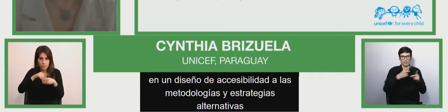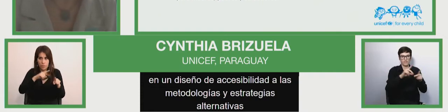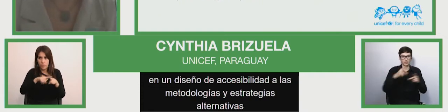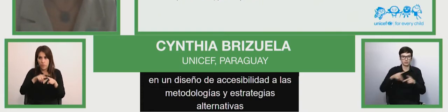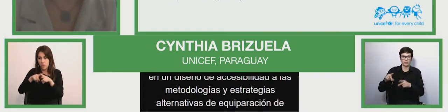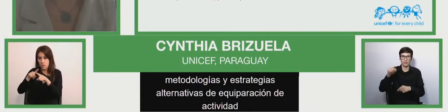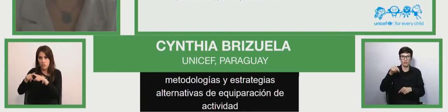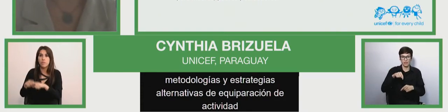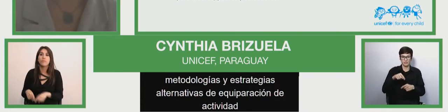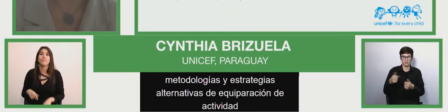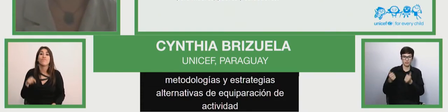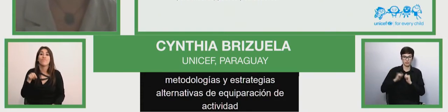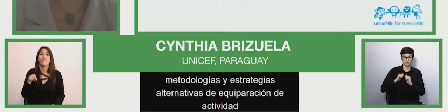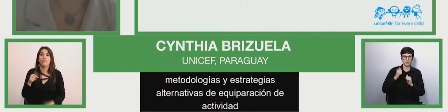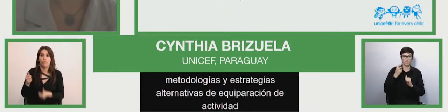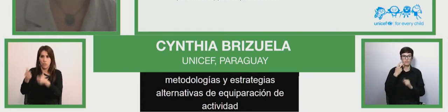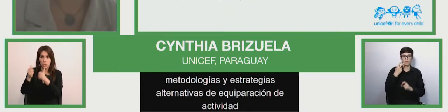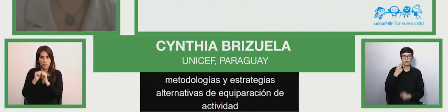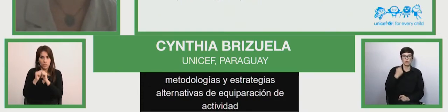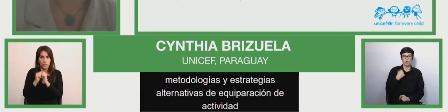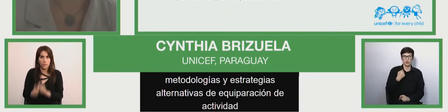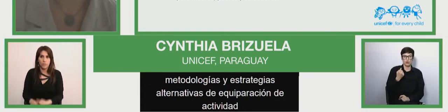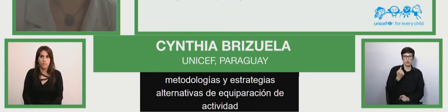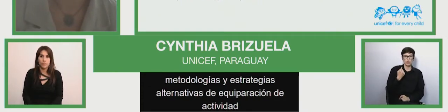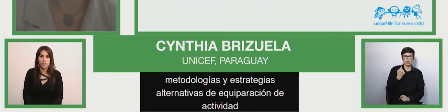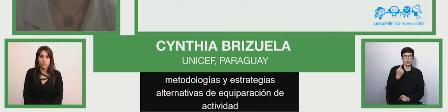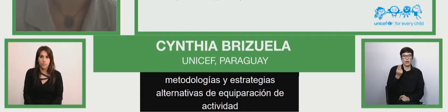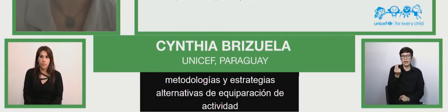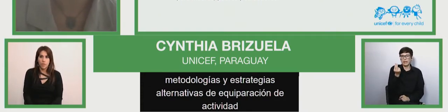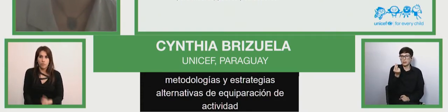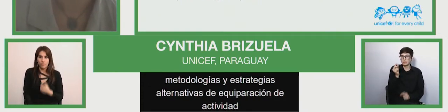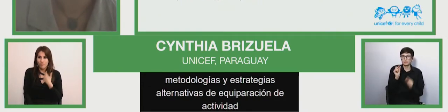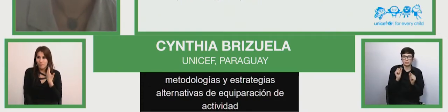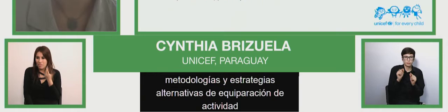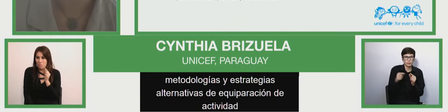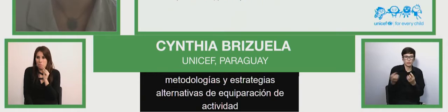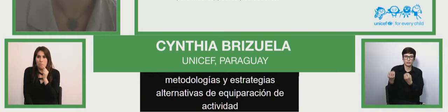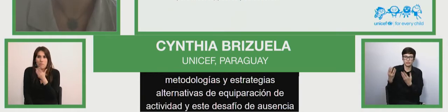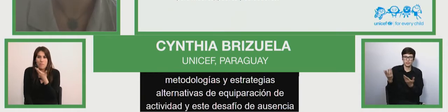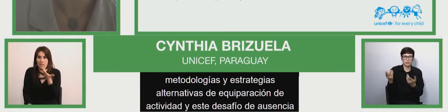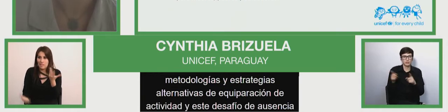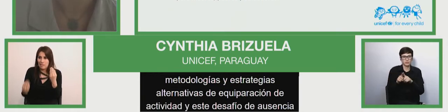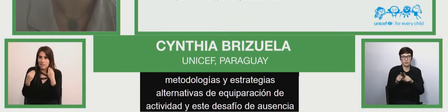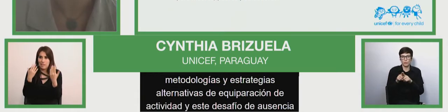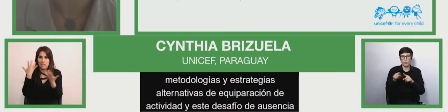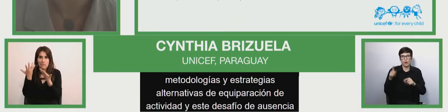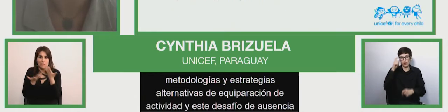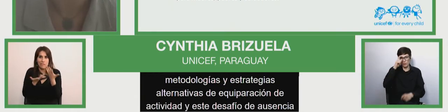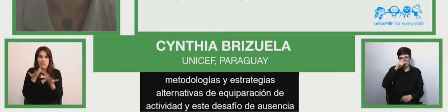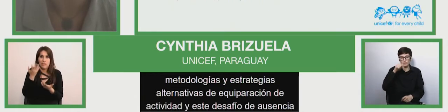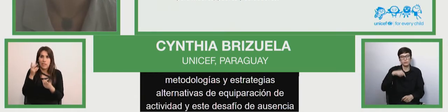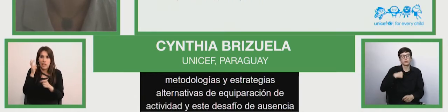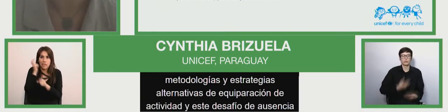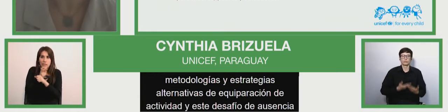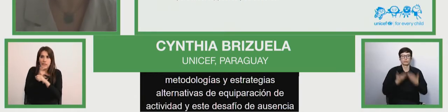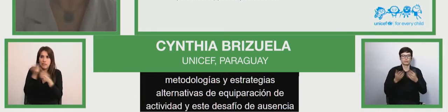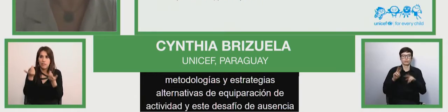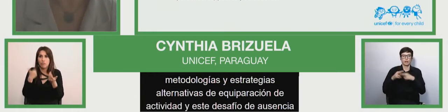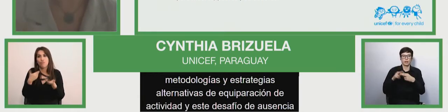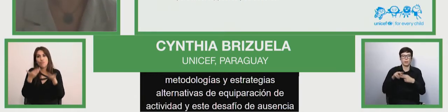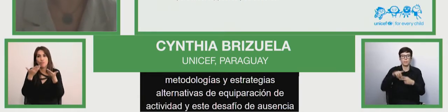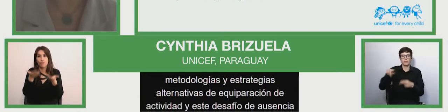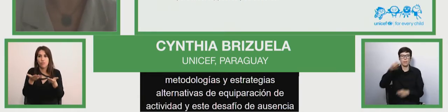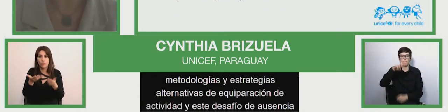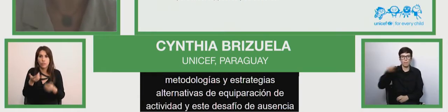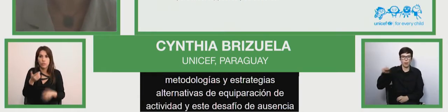este desafío de ausencia de recursos de enseñanza incluyendo orientaciones y herramientas para padres y madres y cuidadores ha